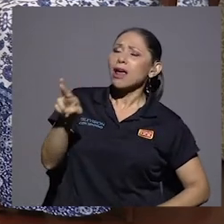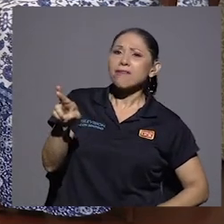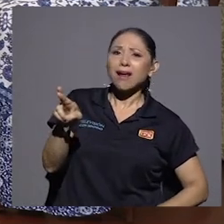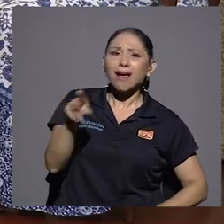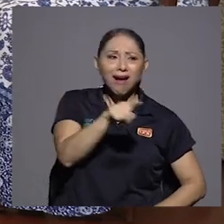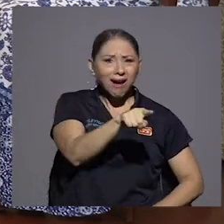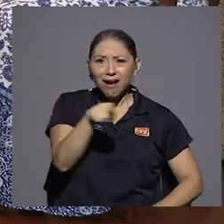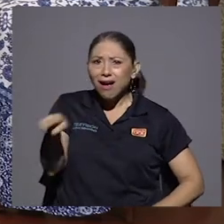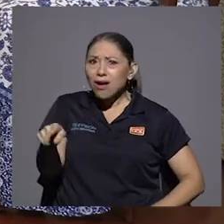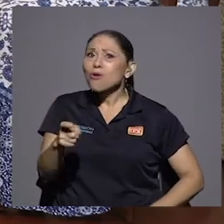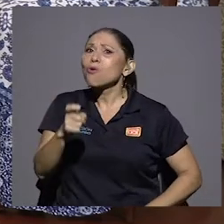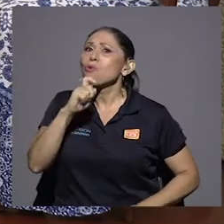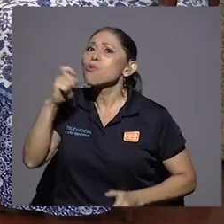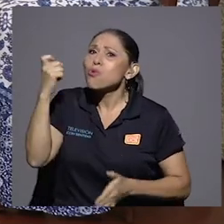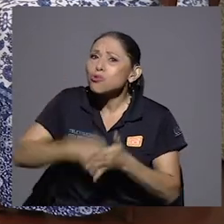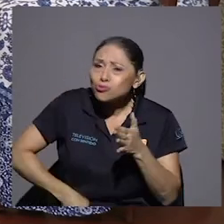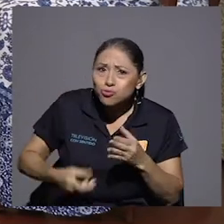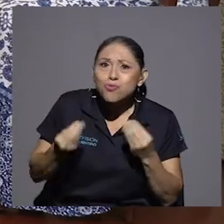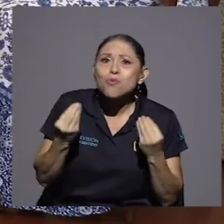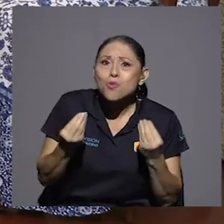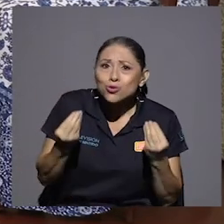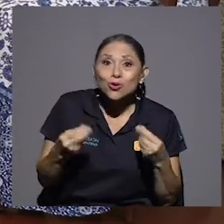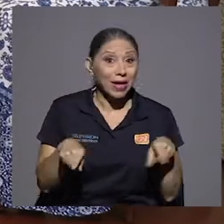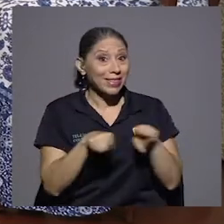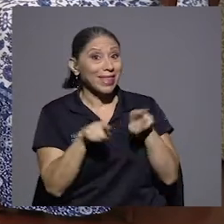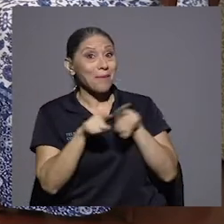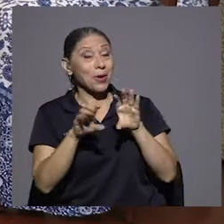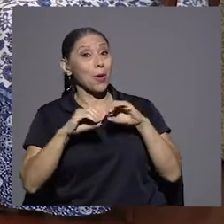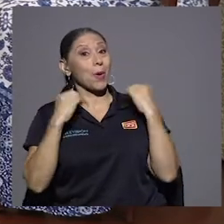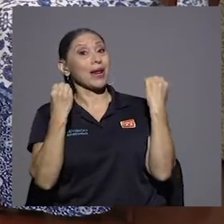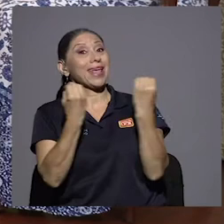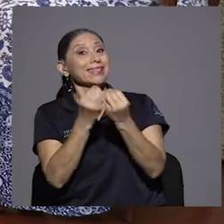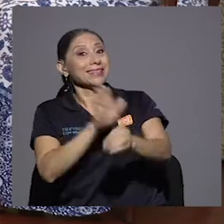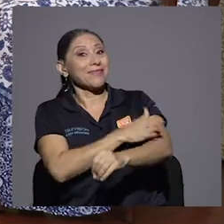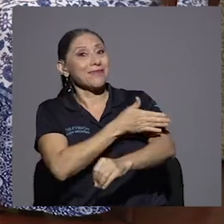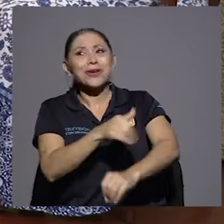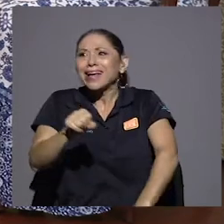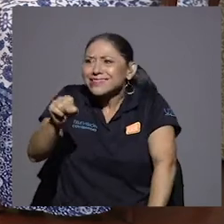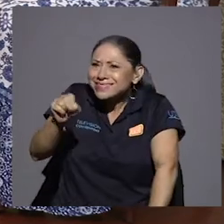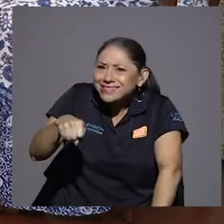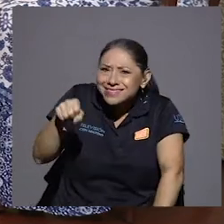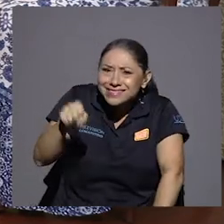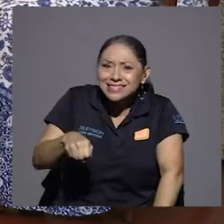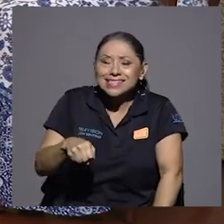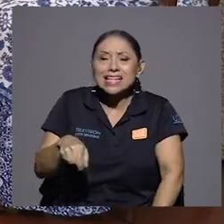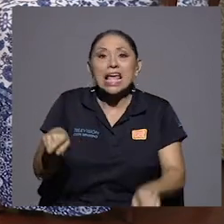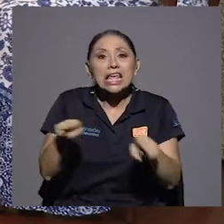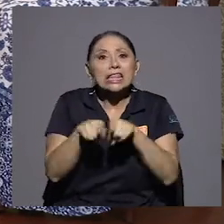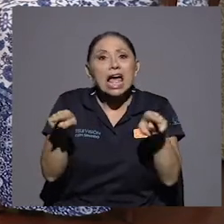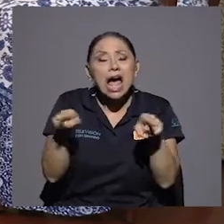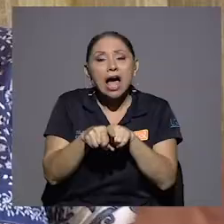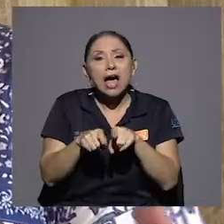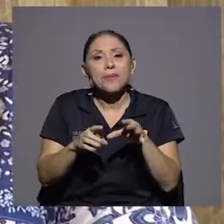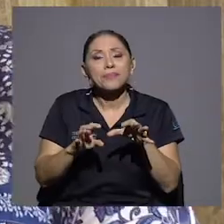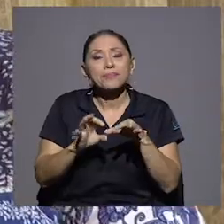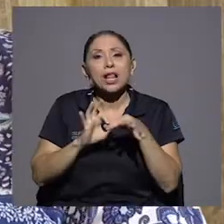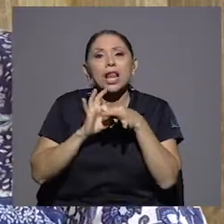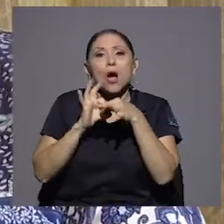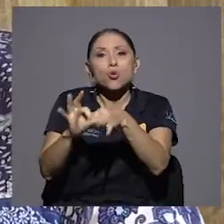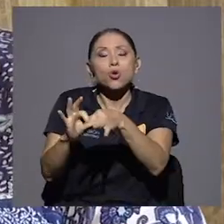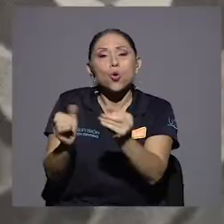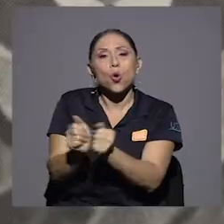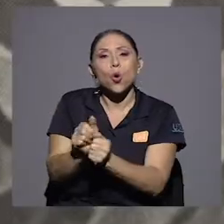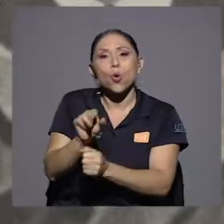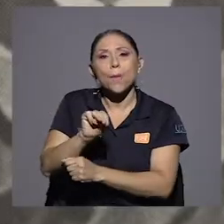eso costó mucho. ¿Qué es la sinfónica? La sinfónica, eso. Y después, todavía la unión con Manuel